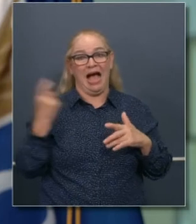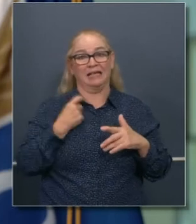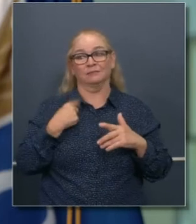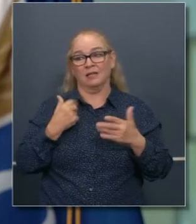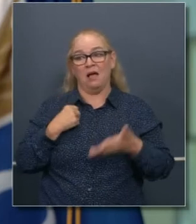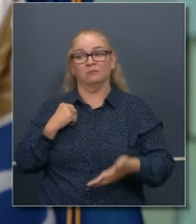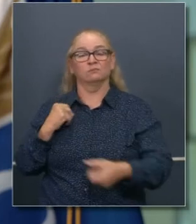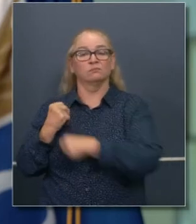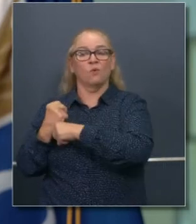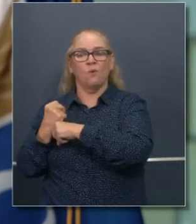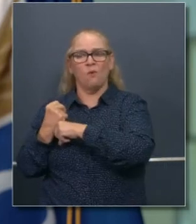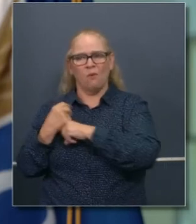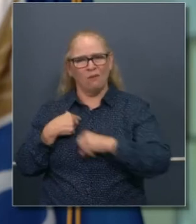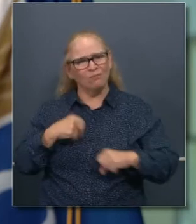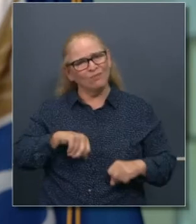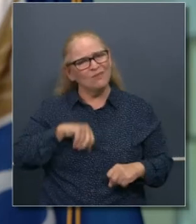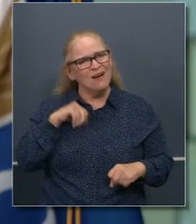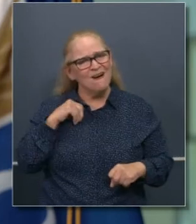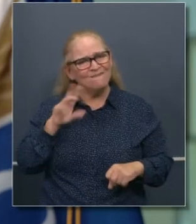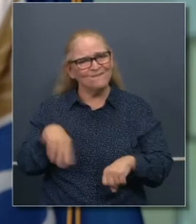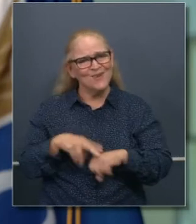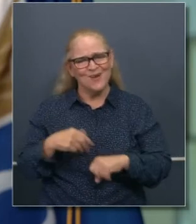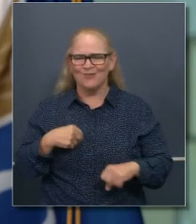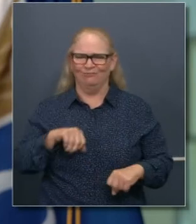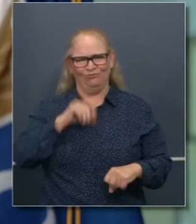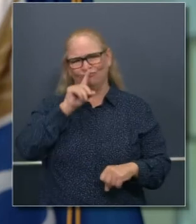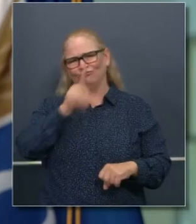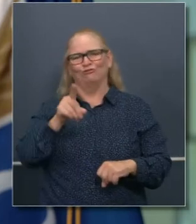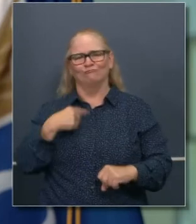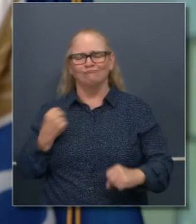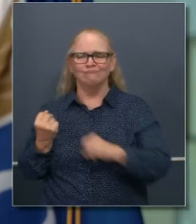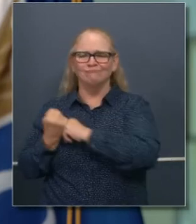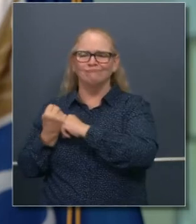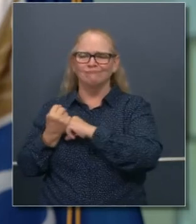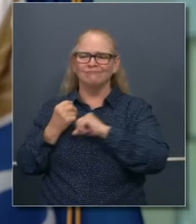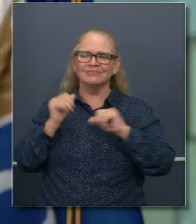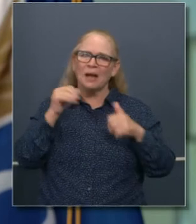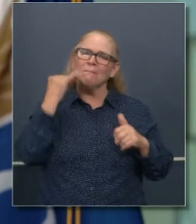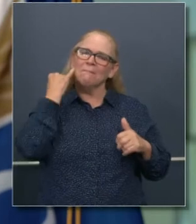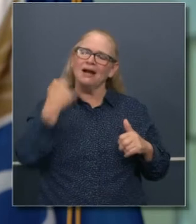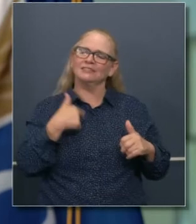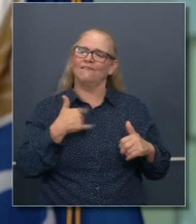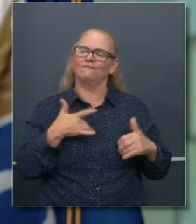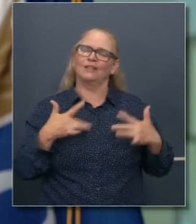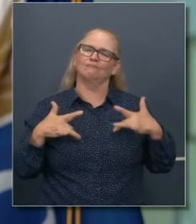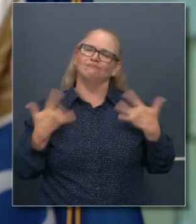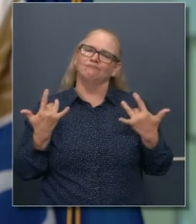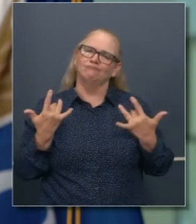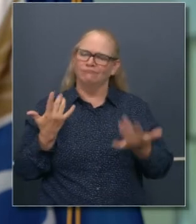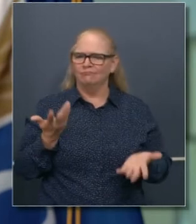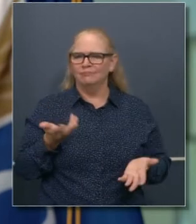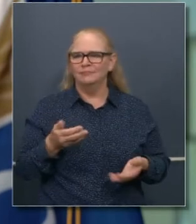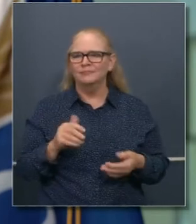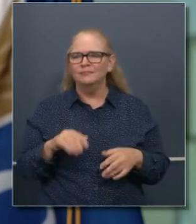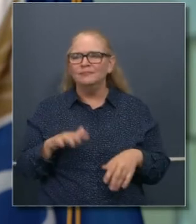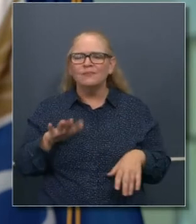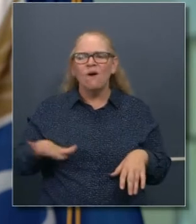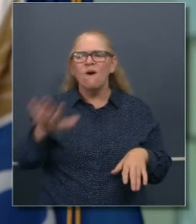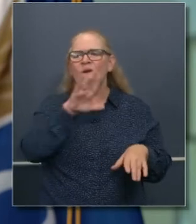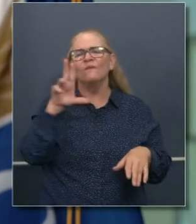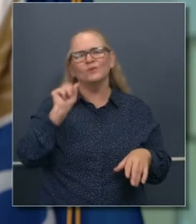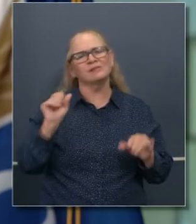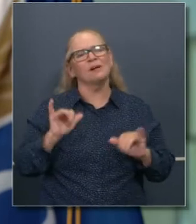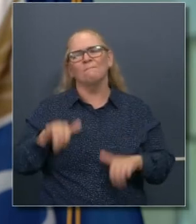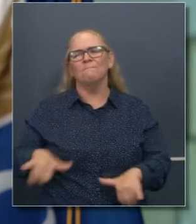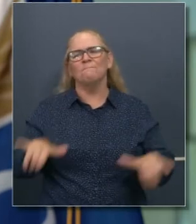natural apoyarla públicamente y lo hice con gran orgullo, de modo que estoy muy orgulloso ahora. Y